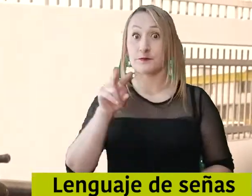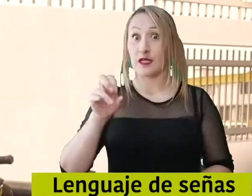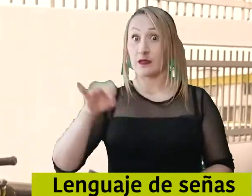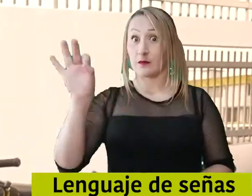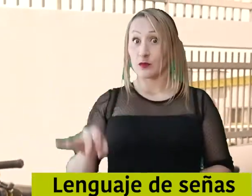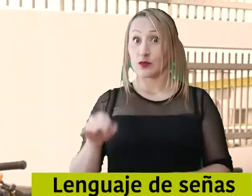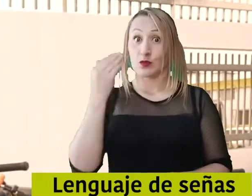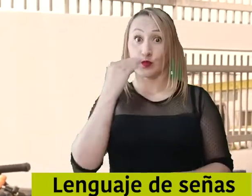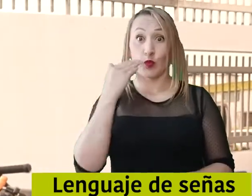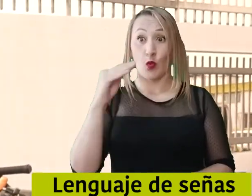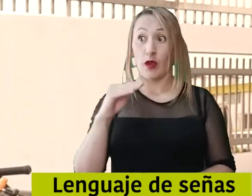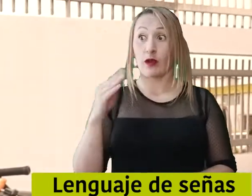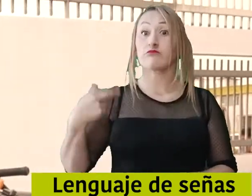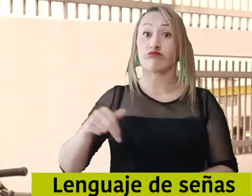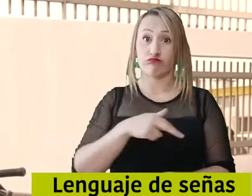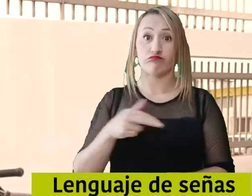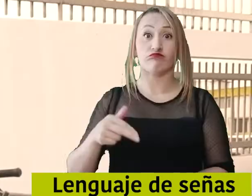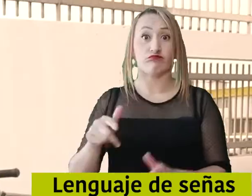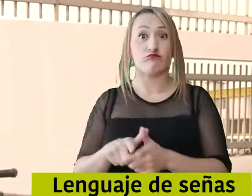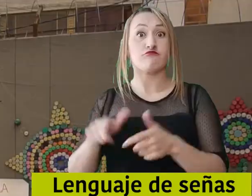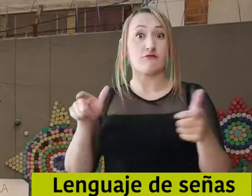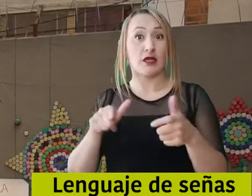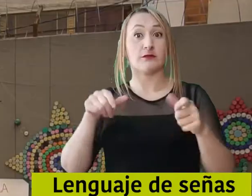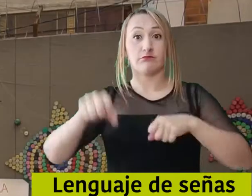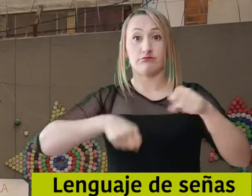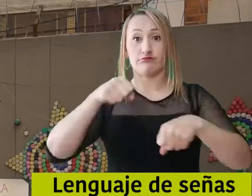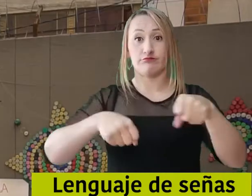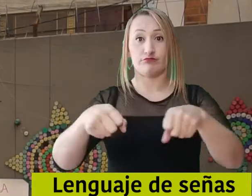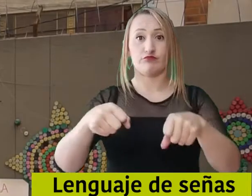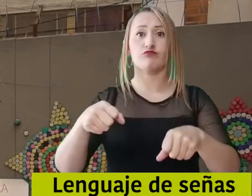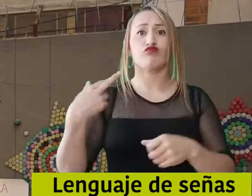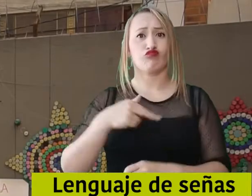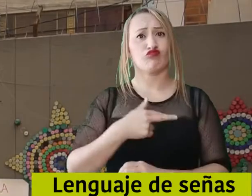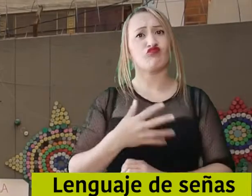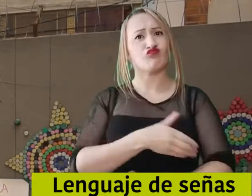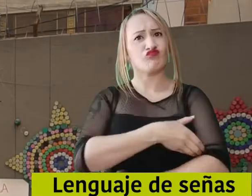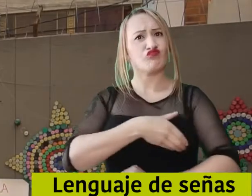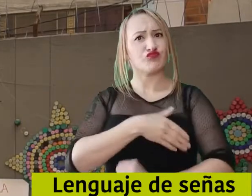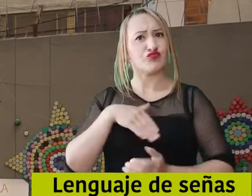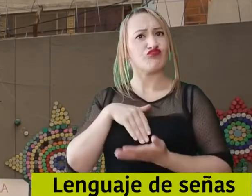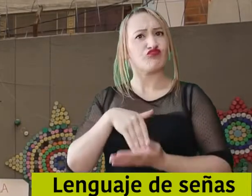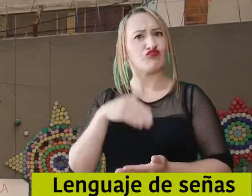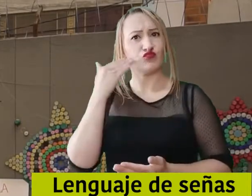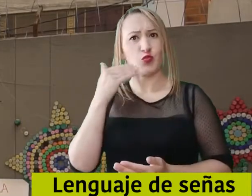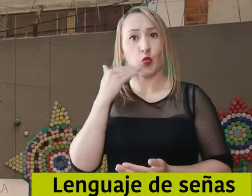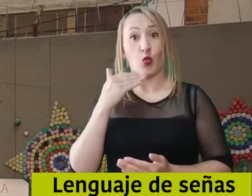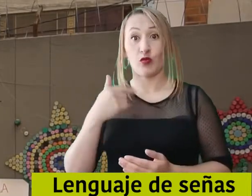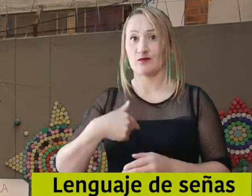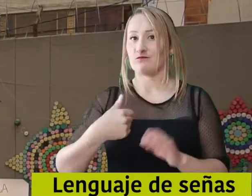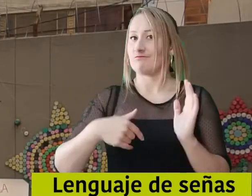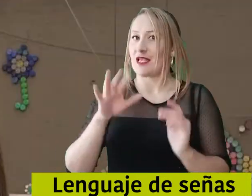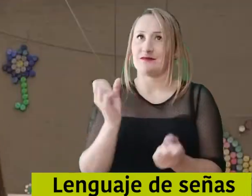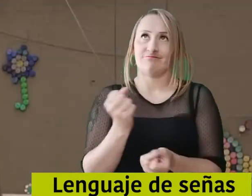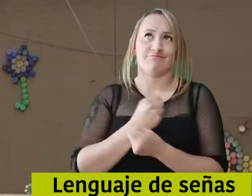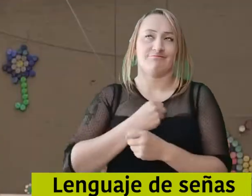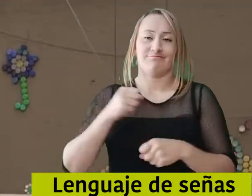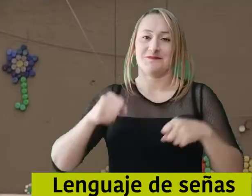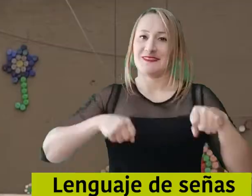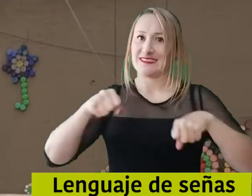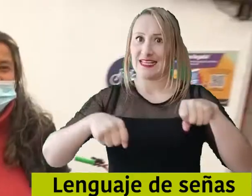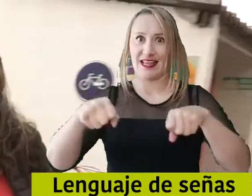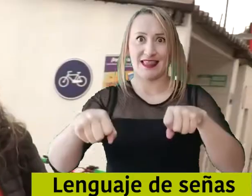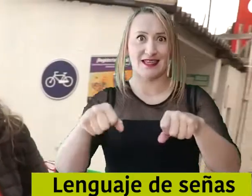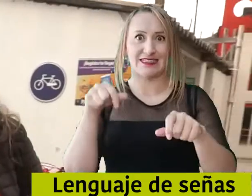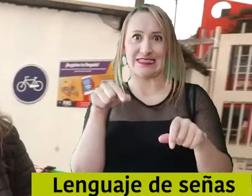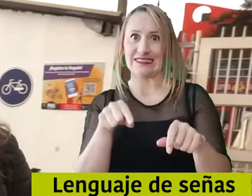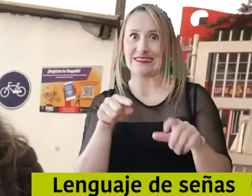bicicleta, ya que ayuda al medio ambiente. También nos permite estar bien físicamente. Invito a